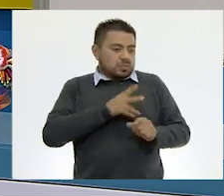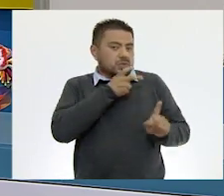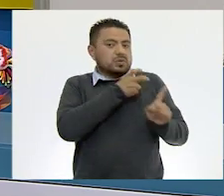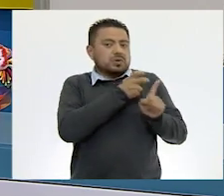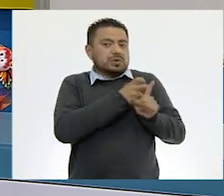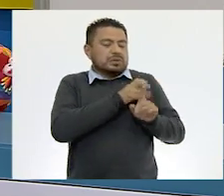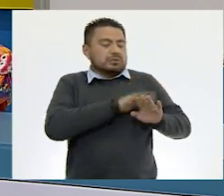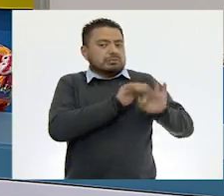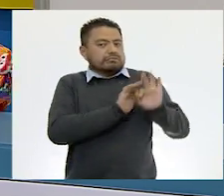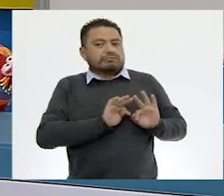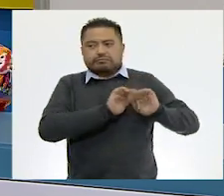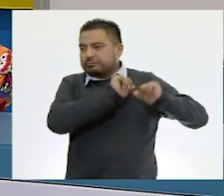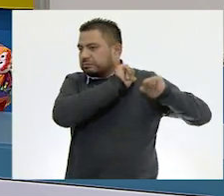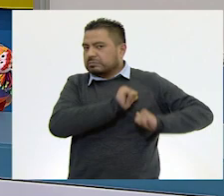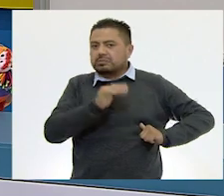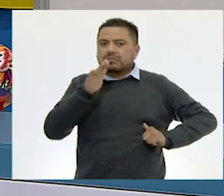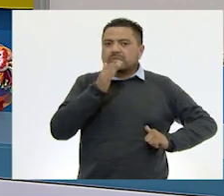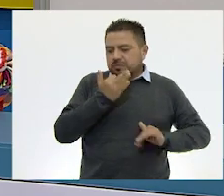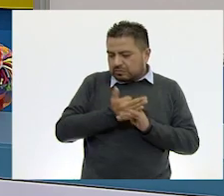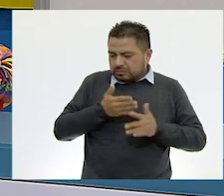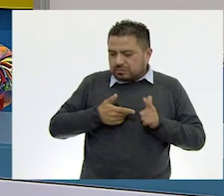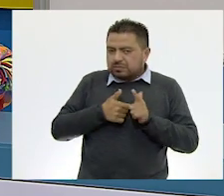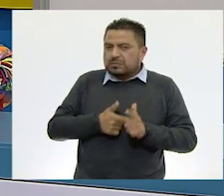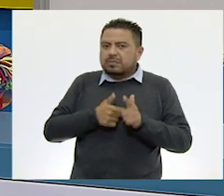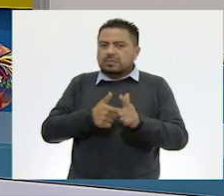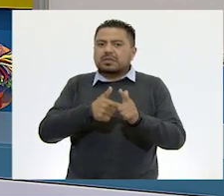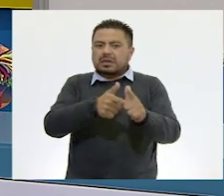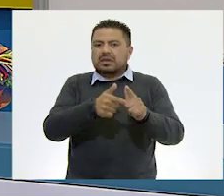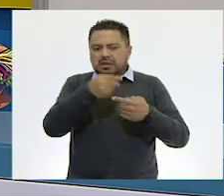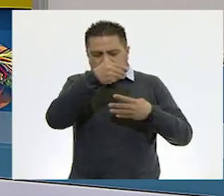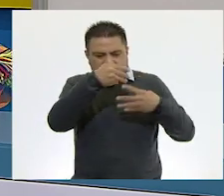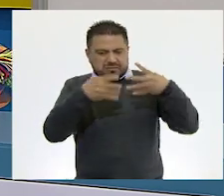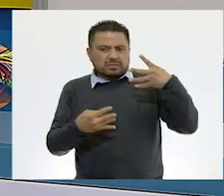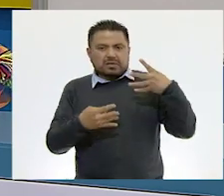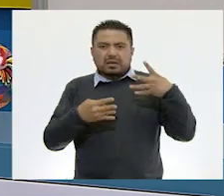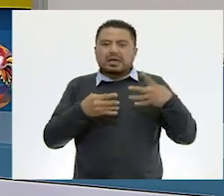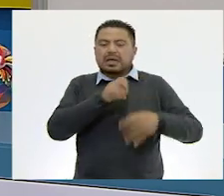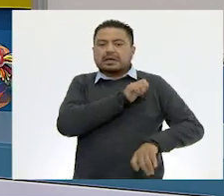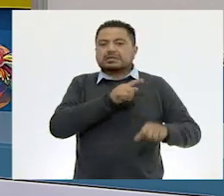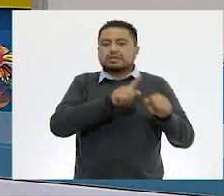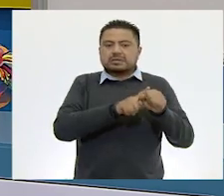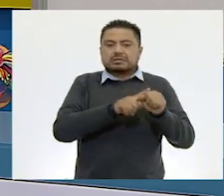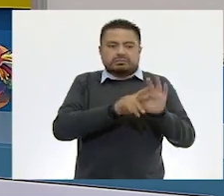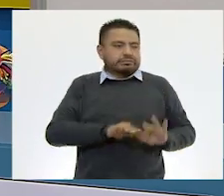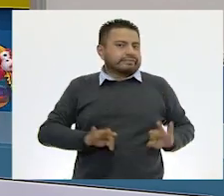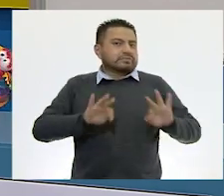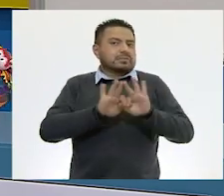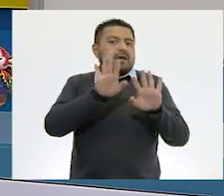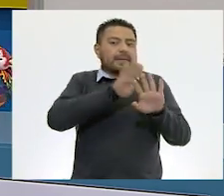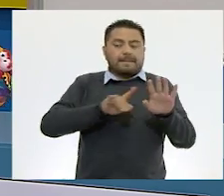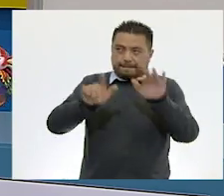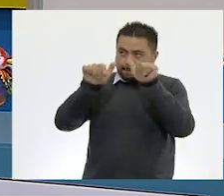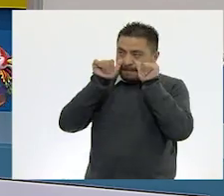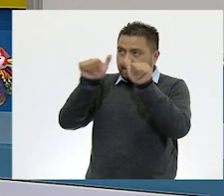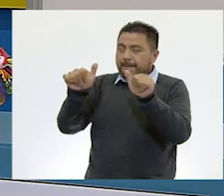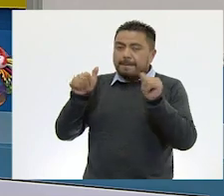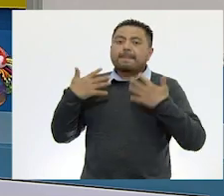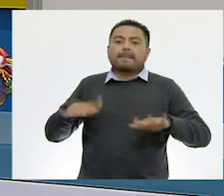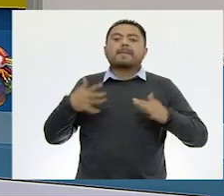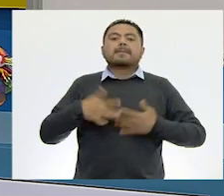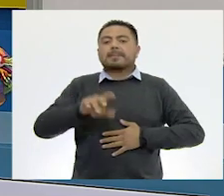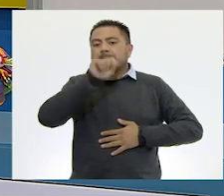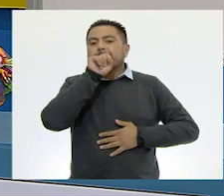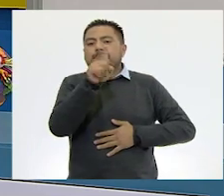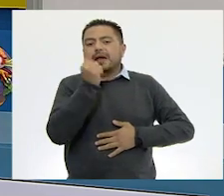es endémica. Vamos a continuar con el resto de las características de las especies endémicas. Pongan mucha atención y